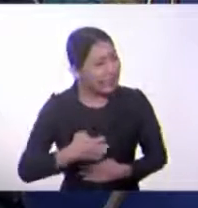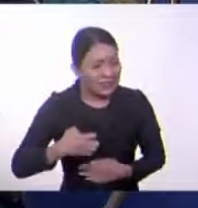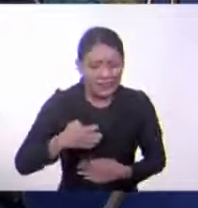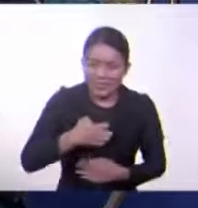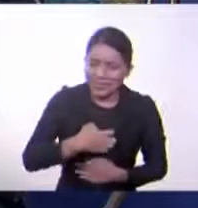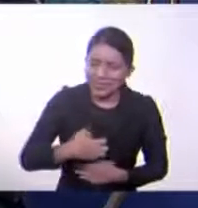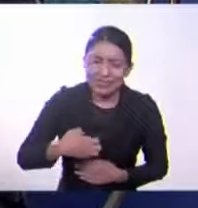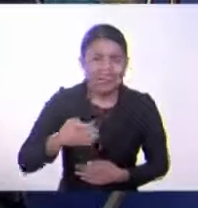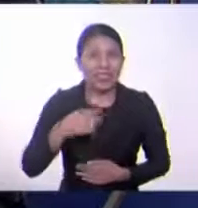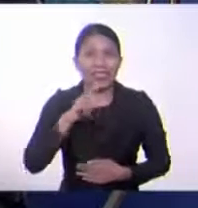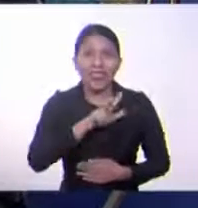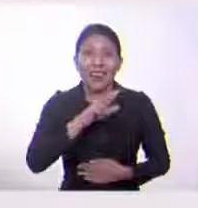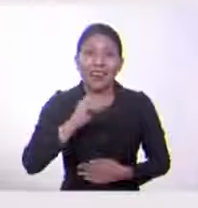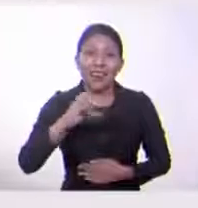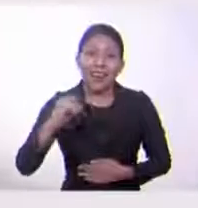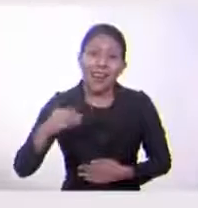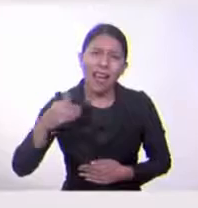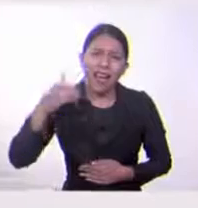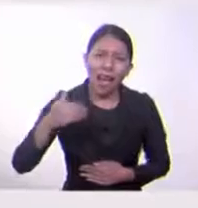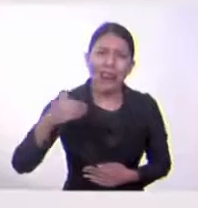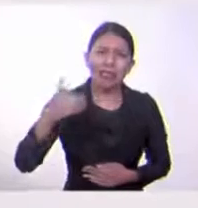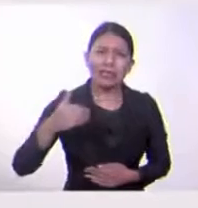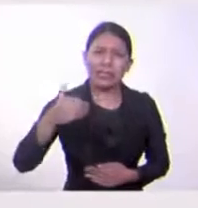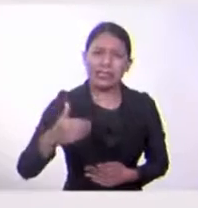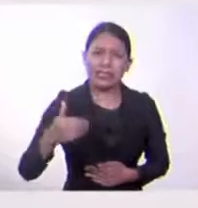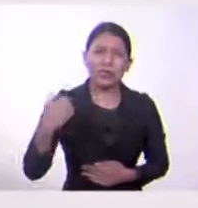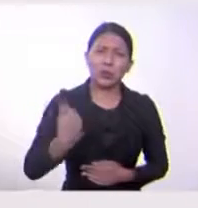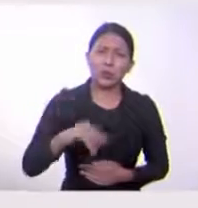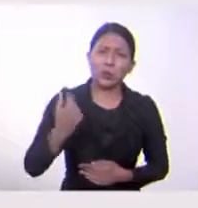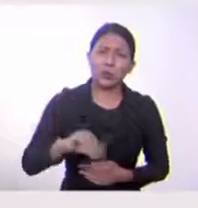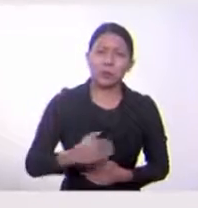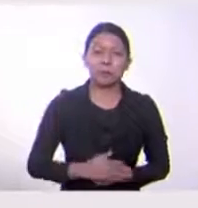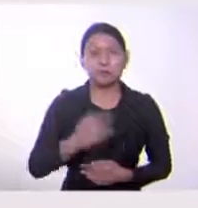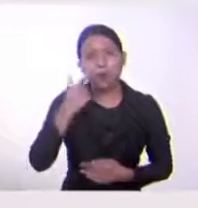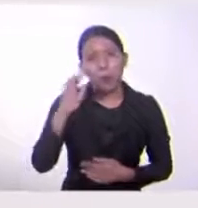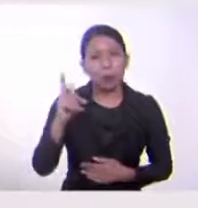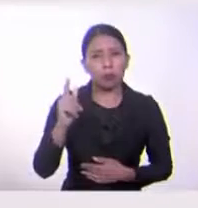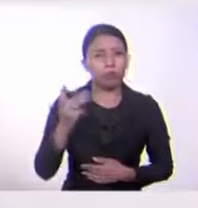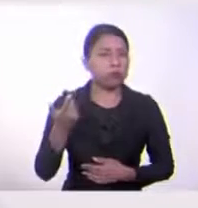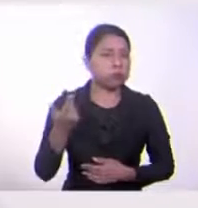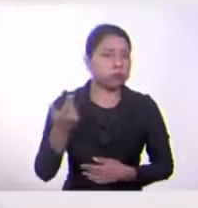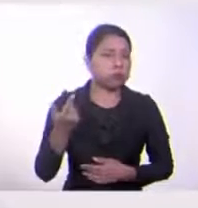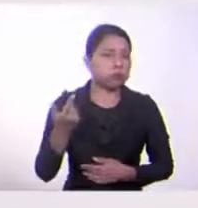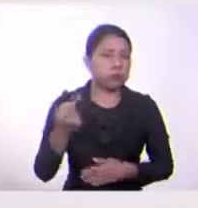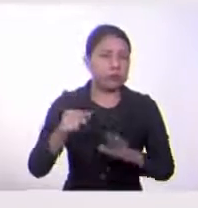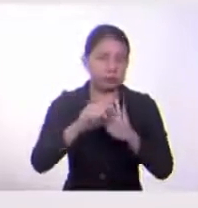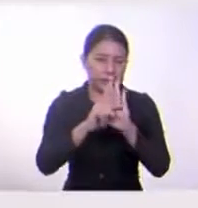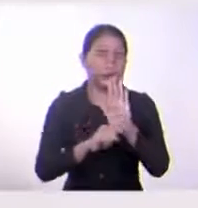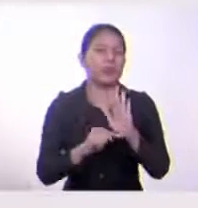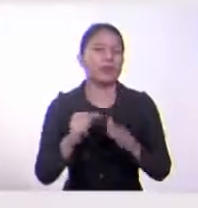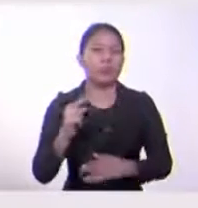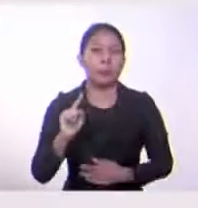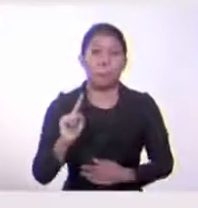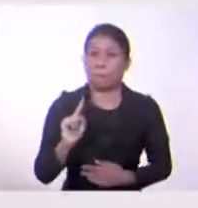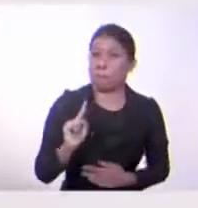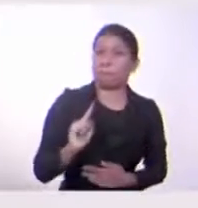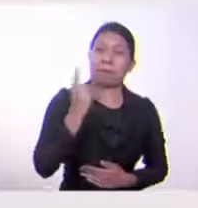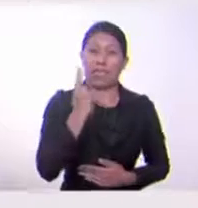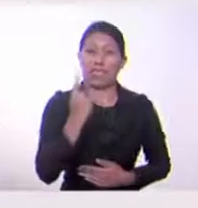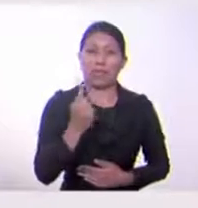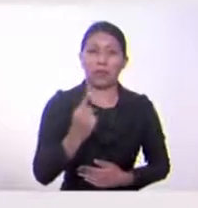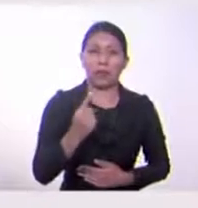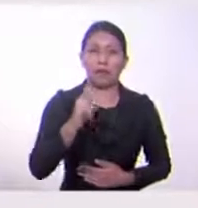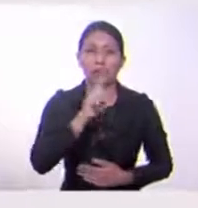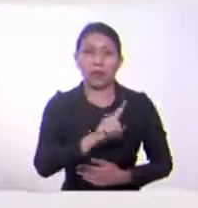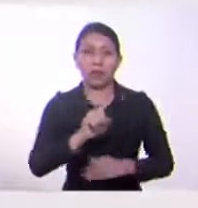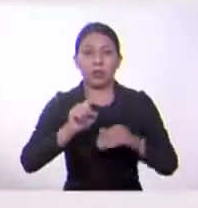rápidamente, está como marcados algunos puntitos y tenemos los primeros levantamientos en mil